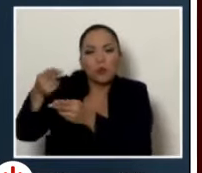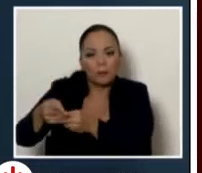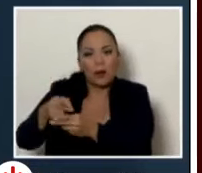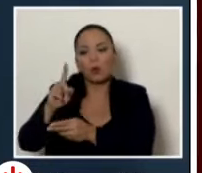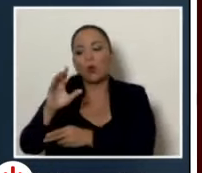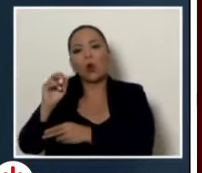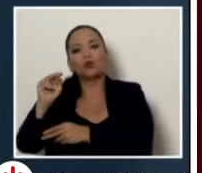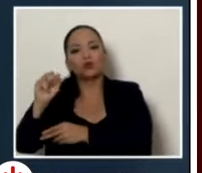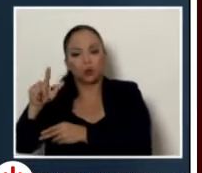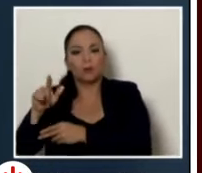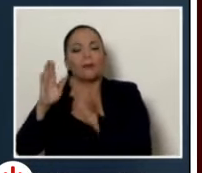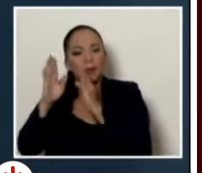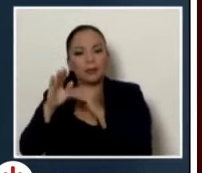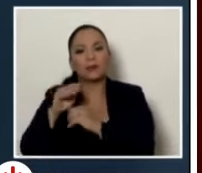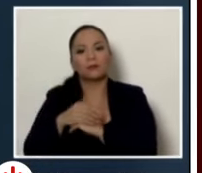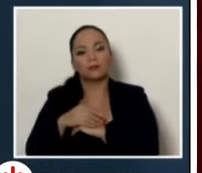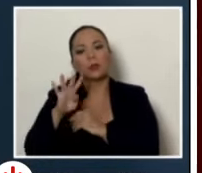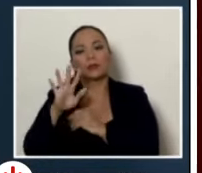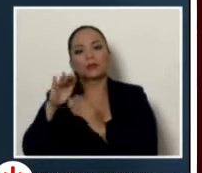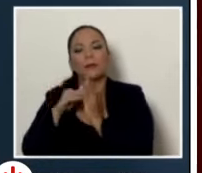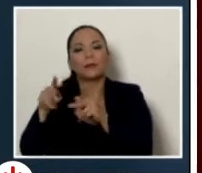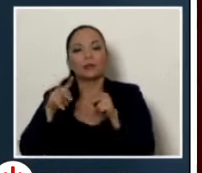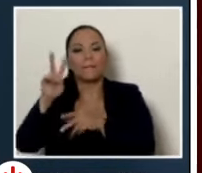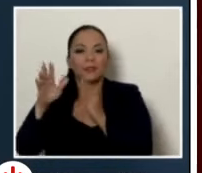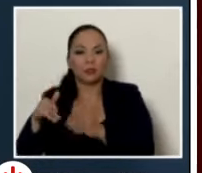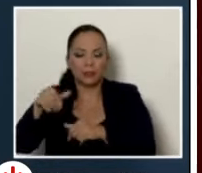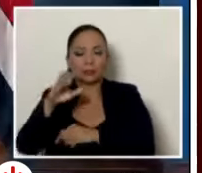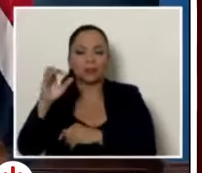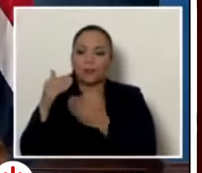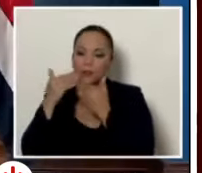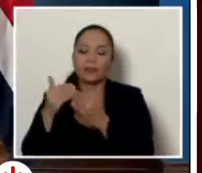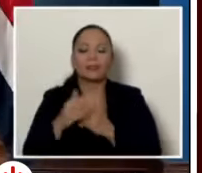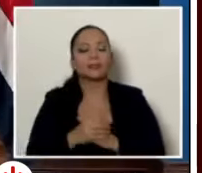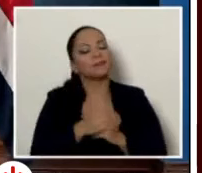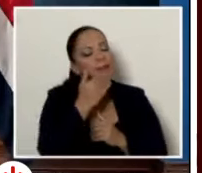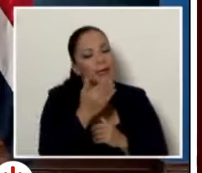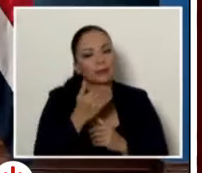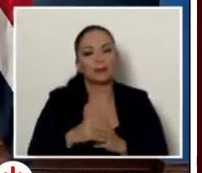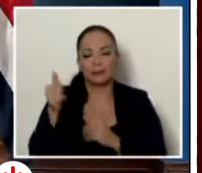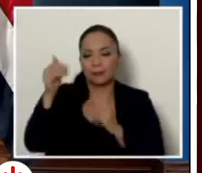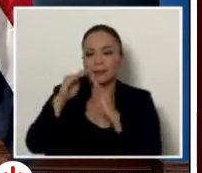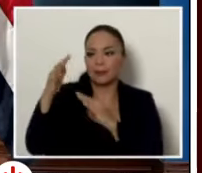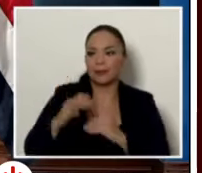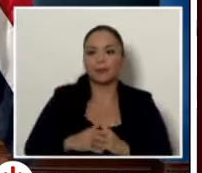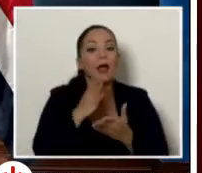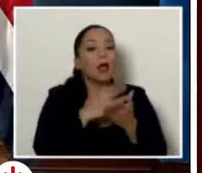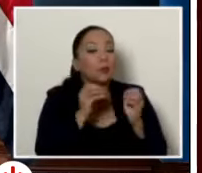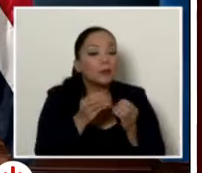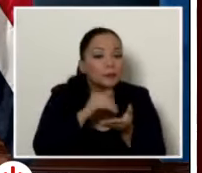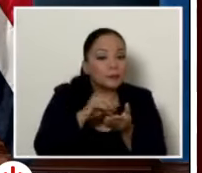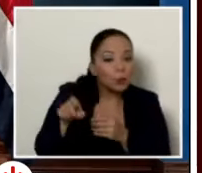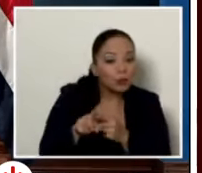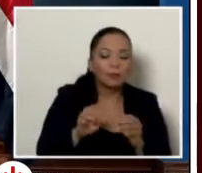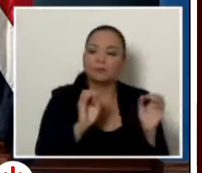40 mil venezolanos en Costa Rica gracias muchas gracias canciller alguna repregunta Gonzalo no